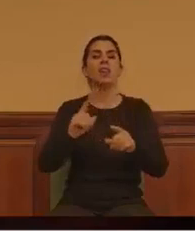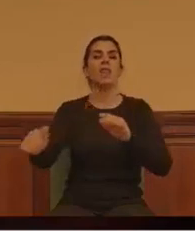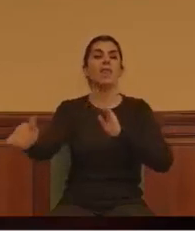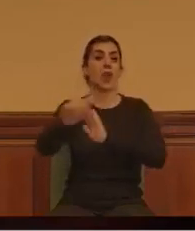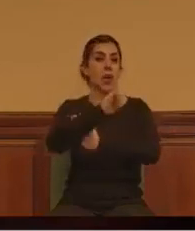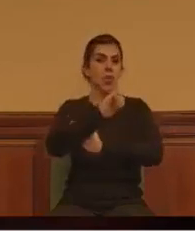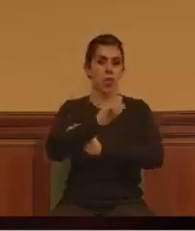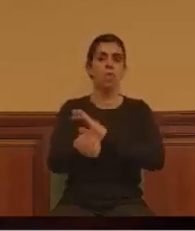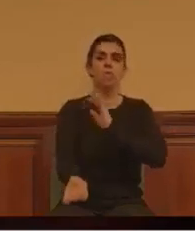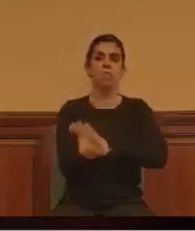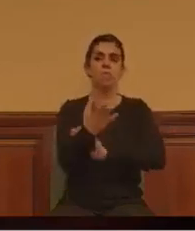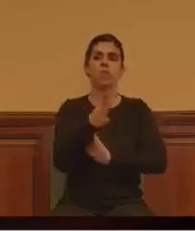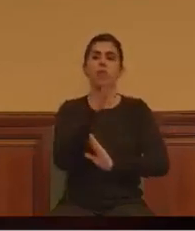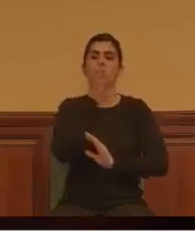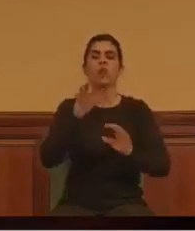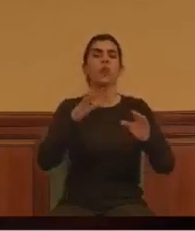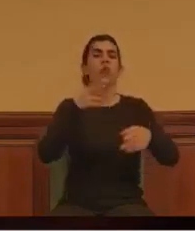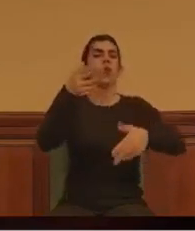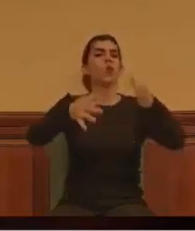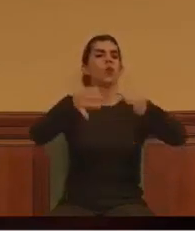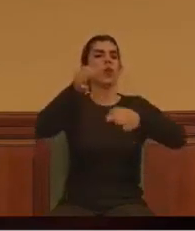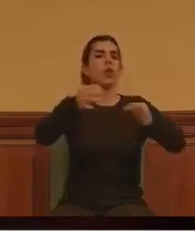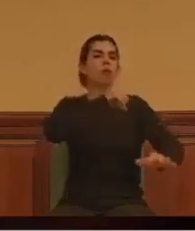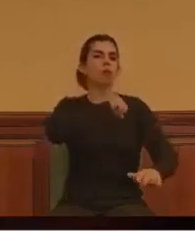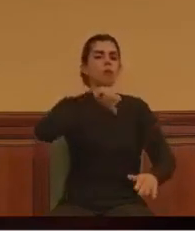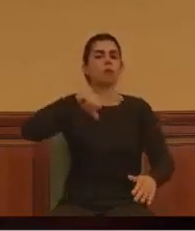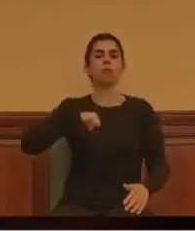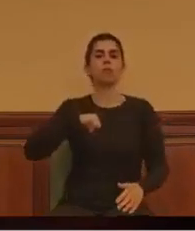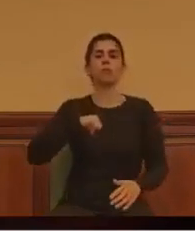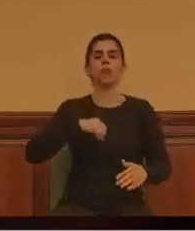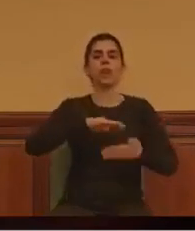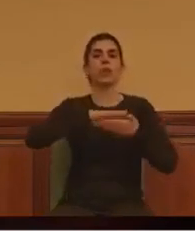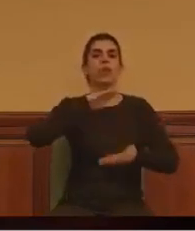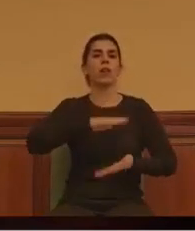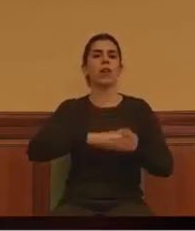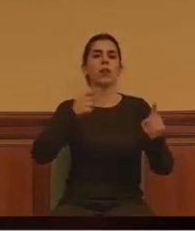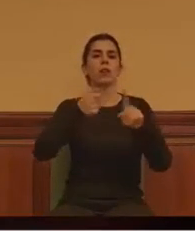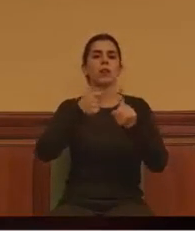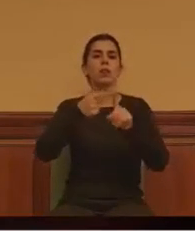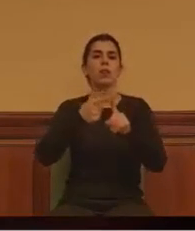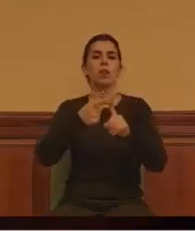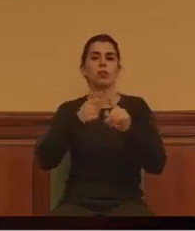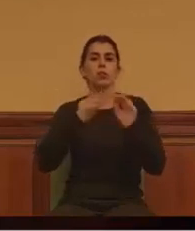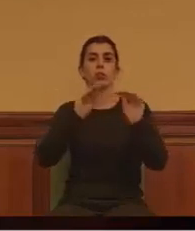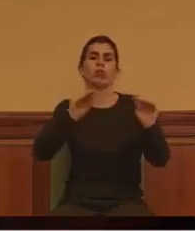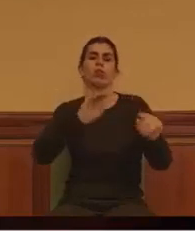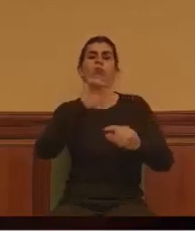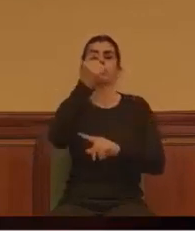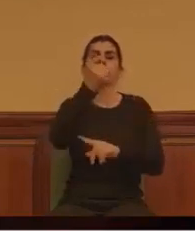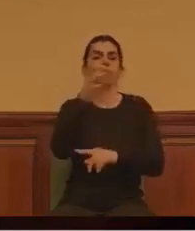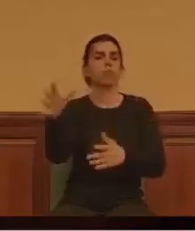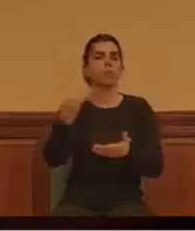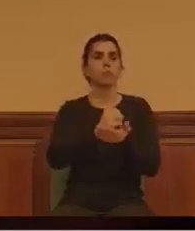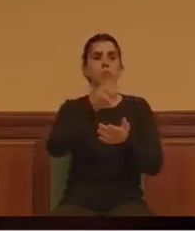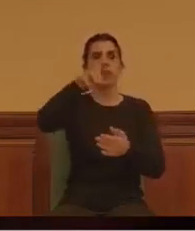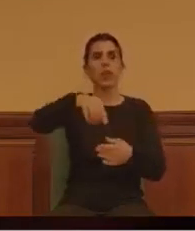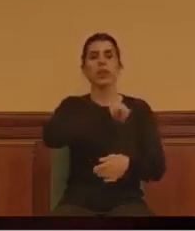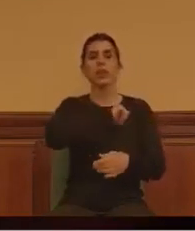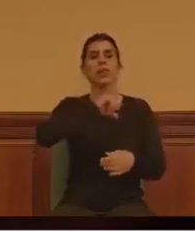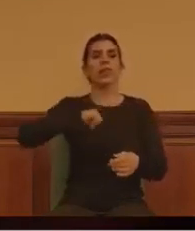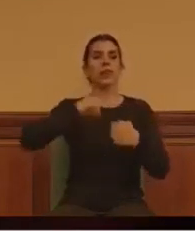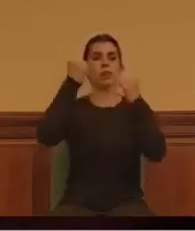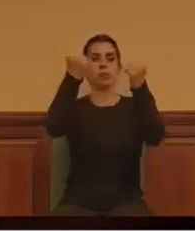propia personalidad jurídica, con plena capacidad de obrar para el cumplimiento de sus fines y plenamente independiente de todas las